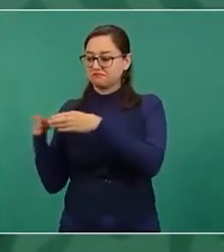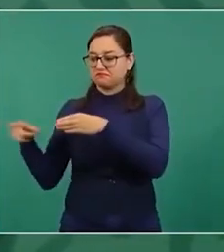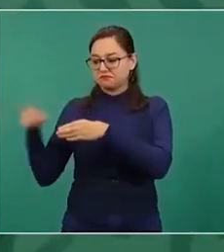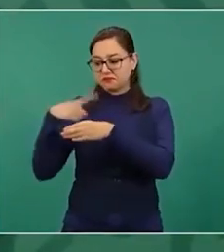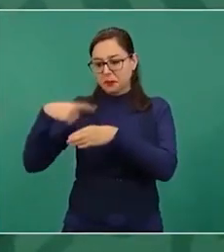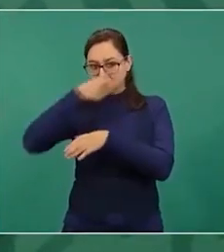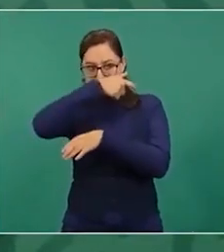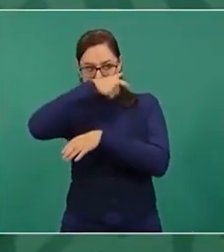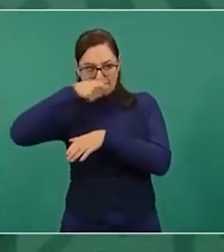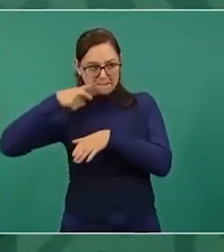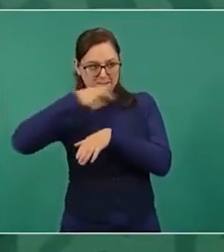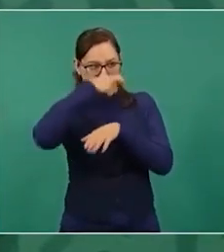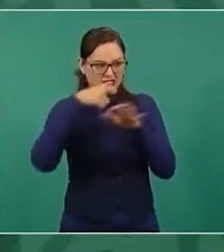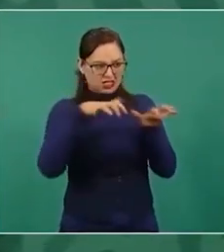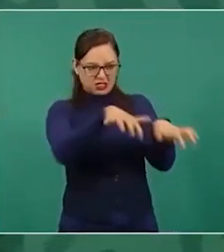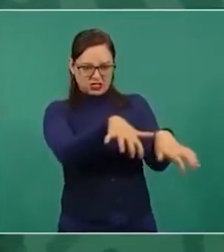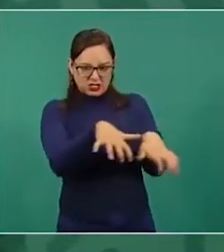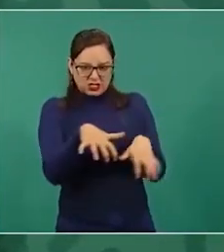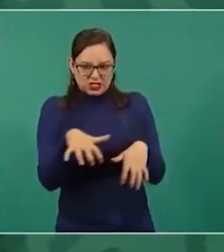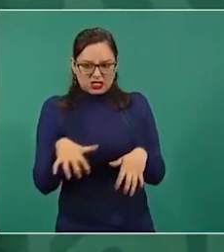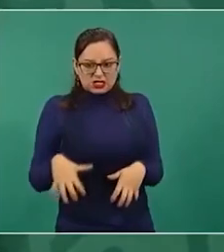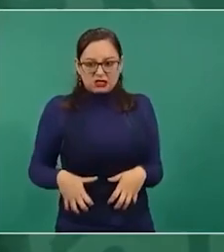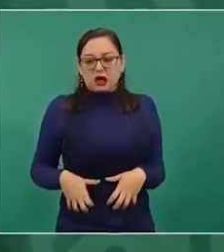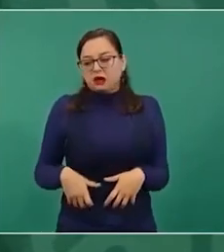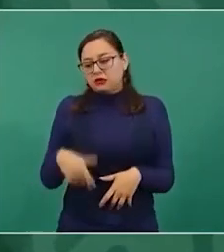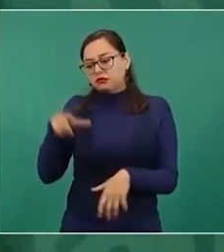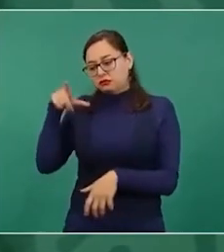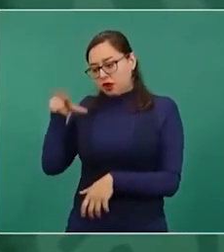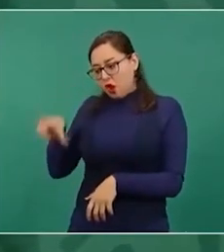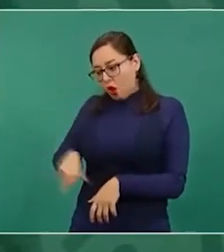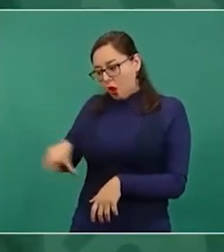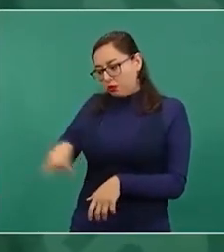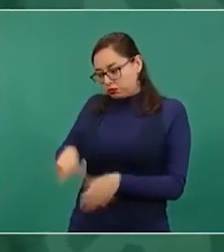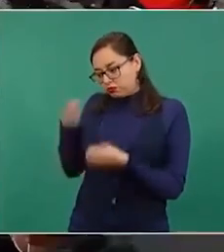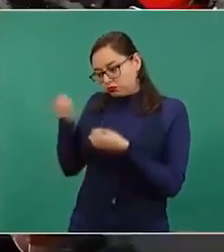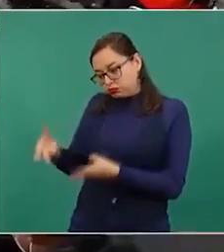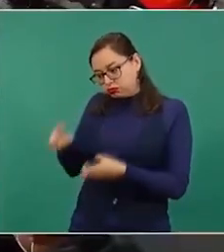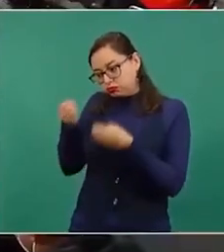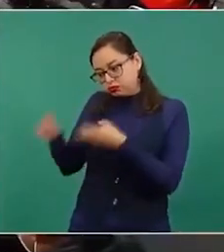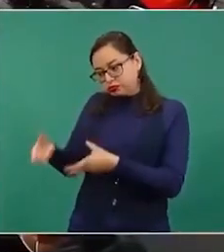pues eso ya no debe de seguir existiendo